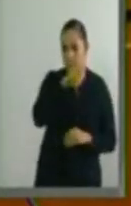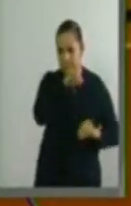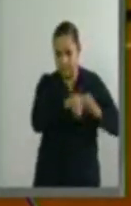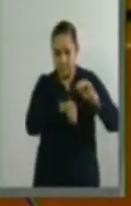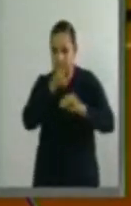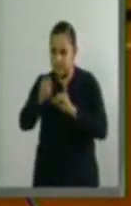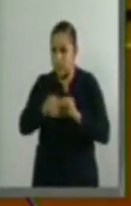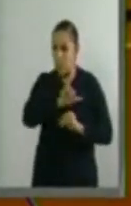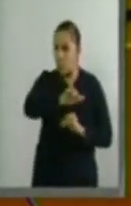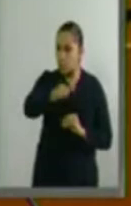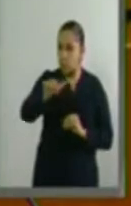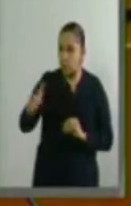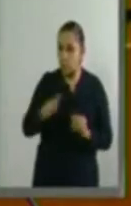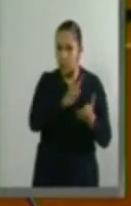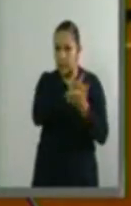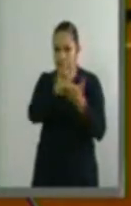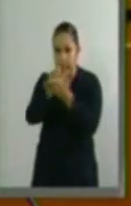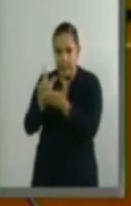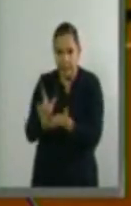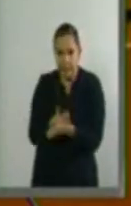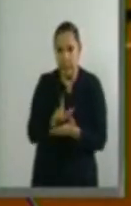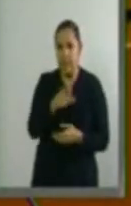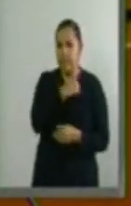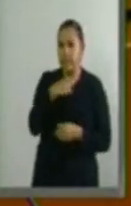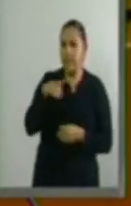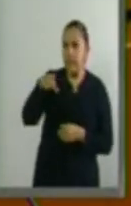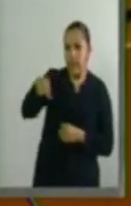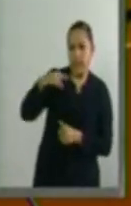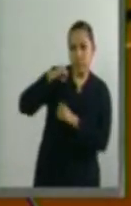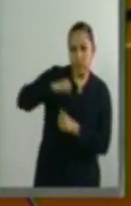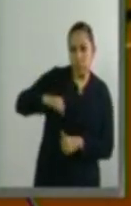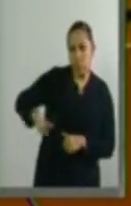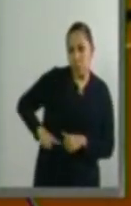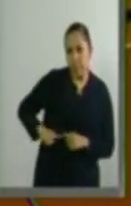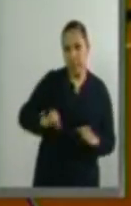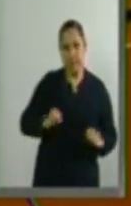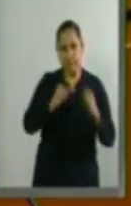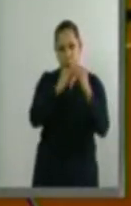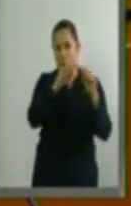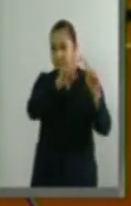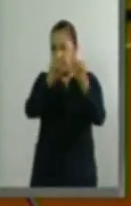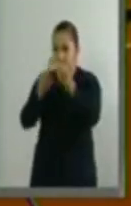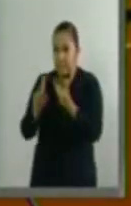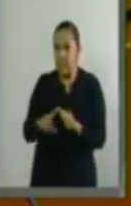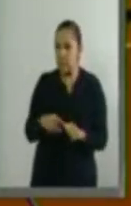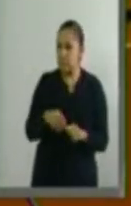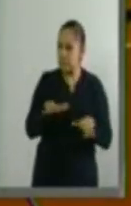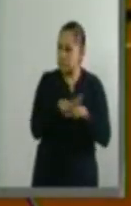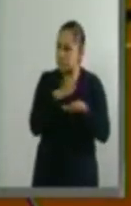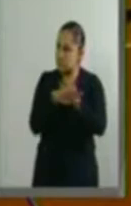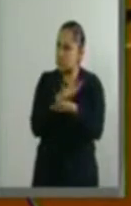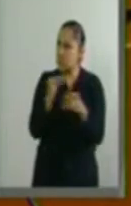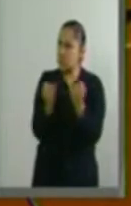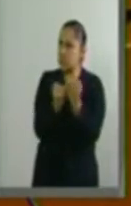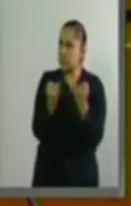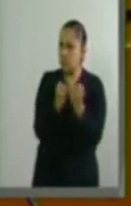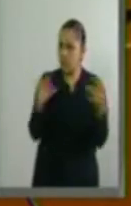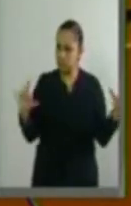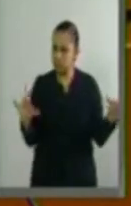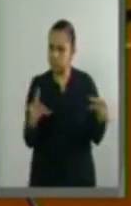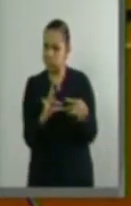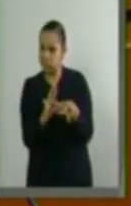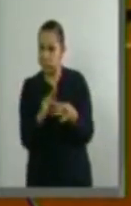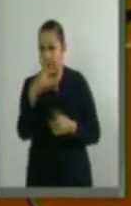institucional, observando en todo momento el bienestar y pleno desarrollo de las personas. En este